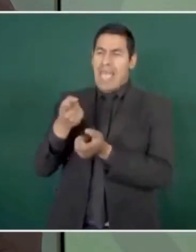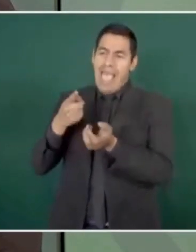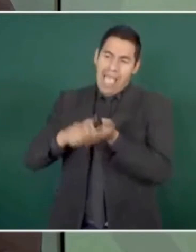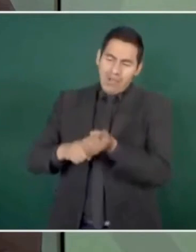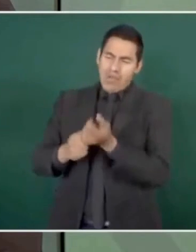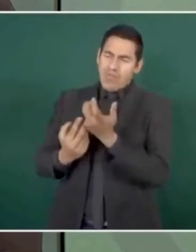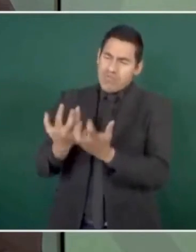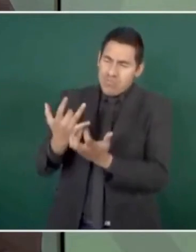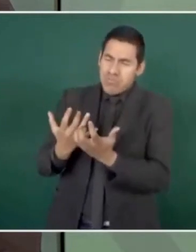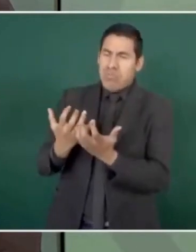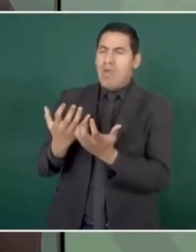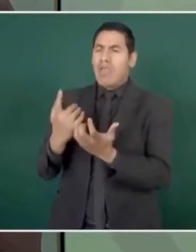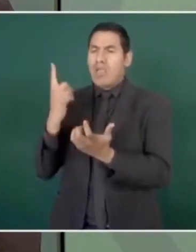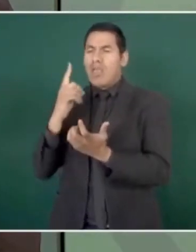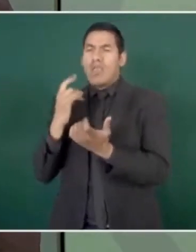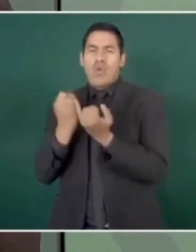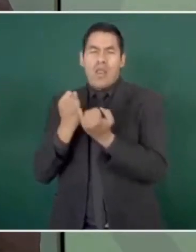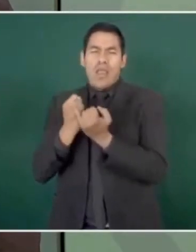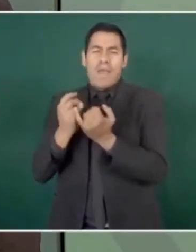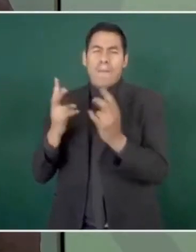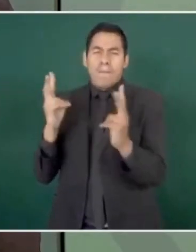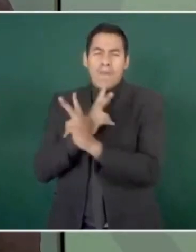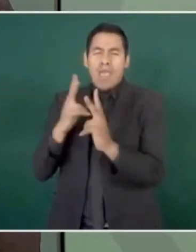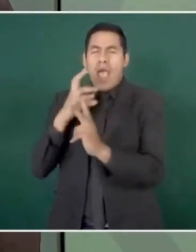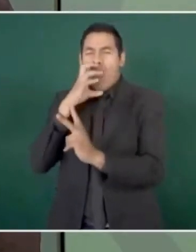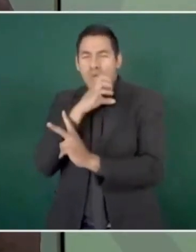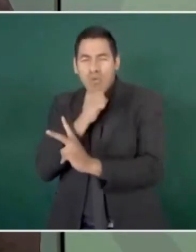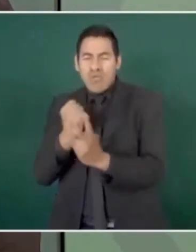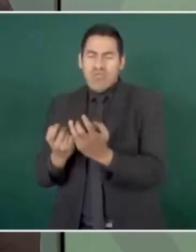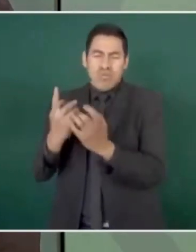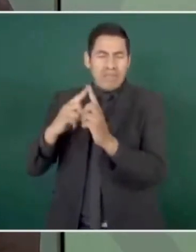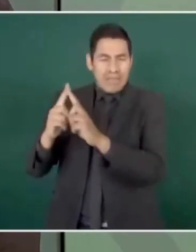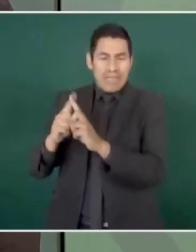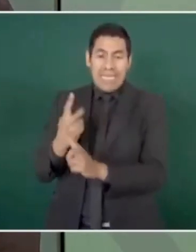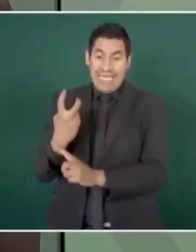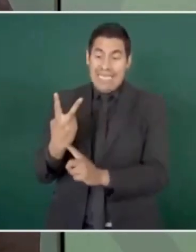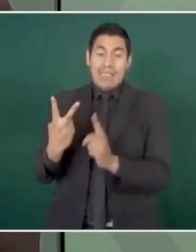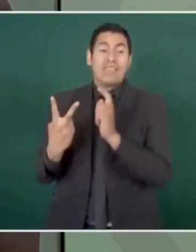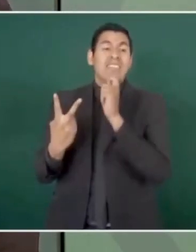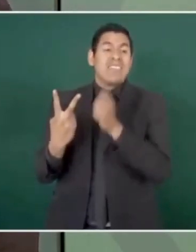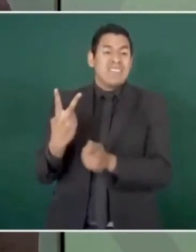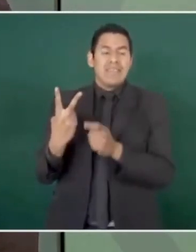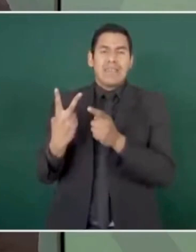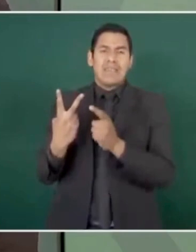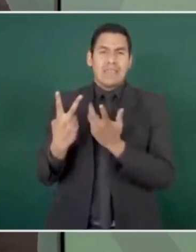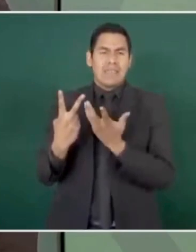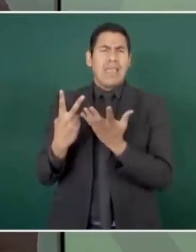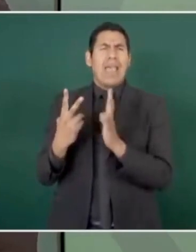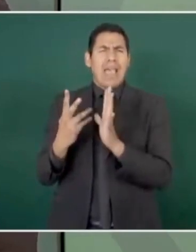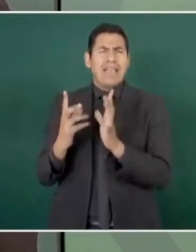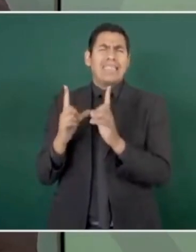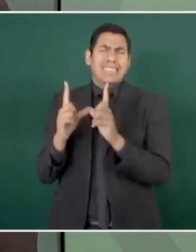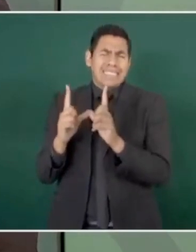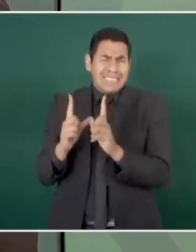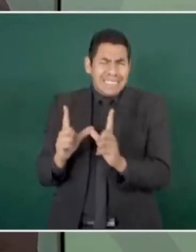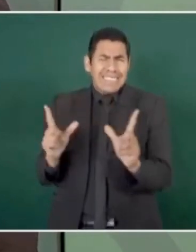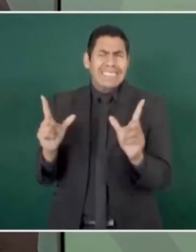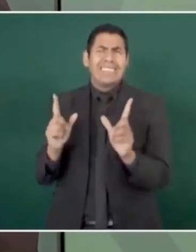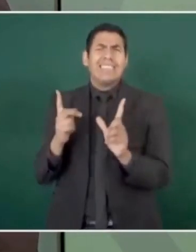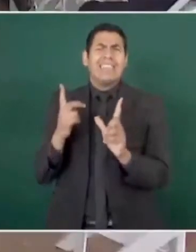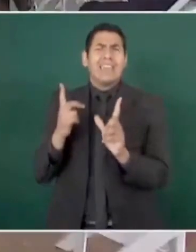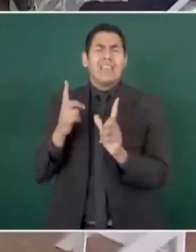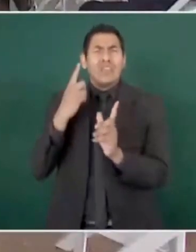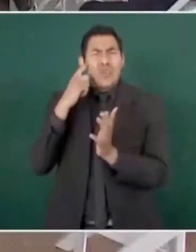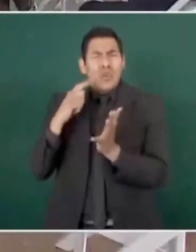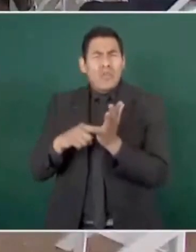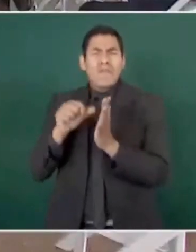y luego con vapor, con el mismo vapor, con que generan, esas dos están listas. Yo creo que están listas en